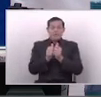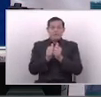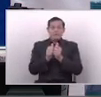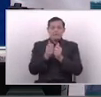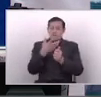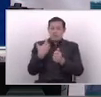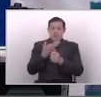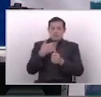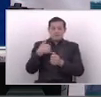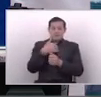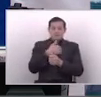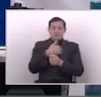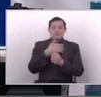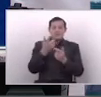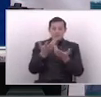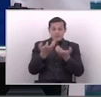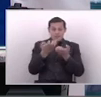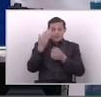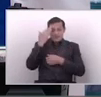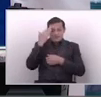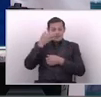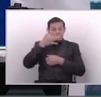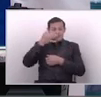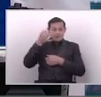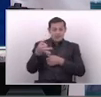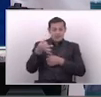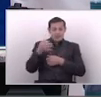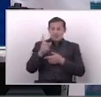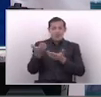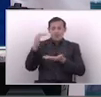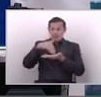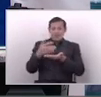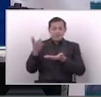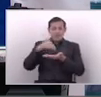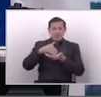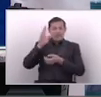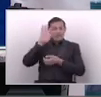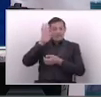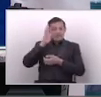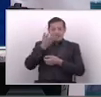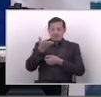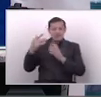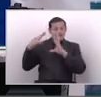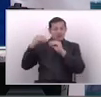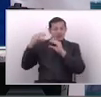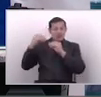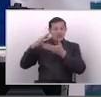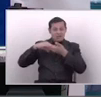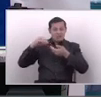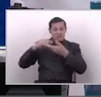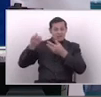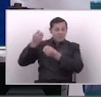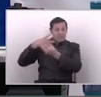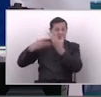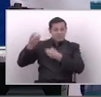con todos los ministros, así que si querían saber, de verdad, y no estar repitiendo aquí, chismes, porque eso es lo que al